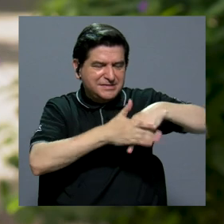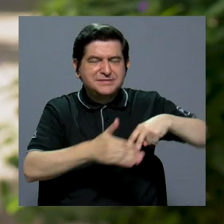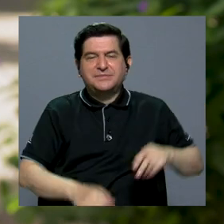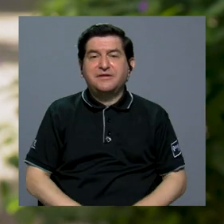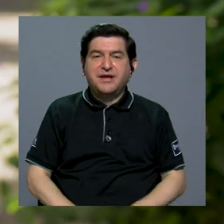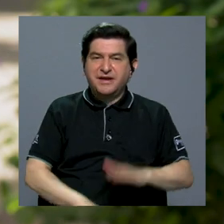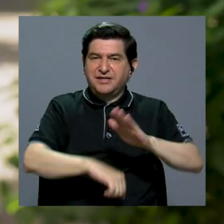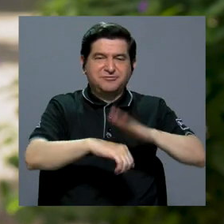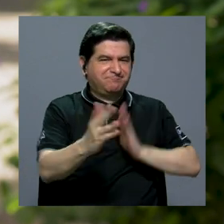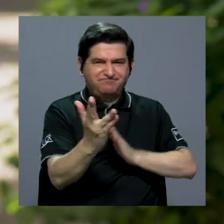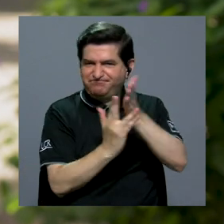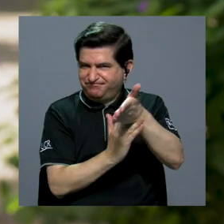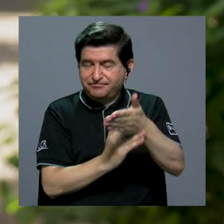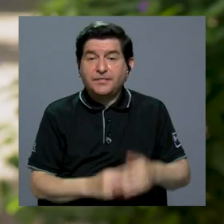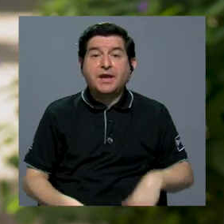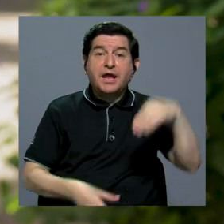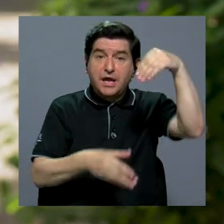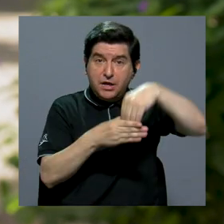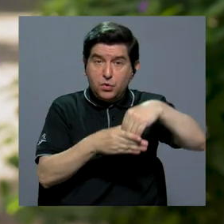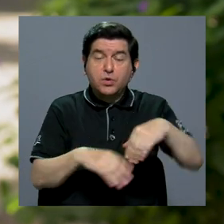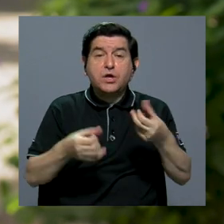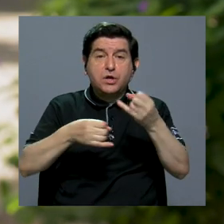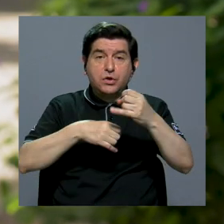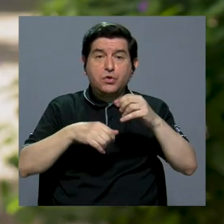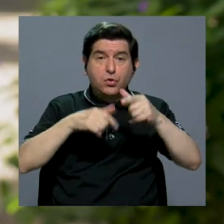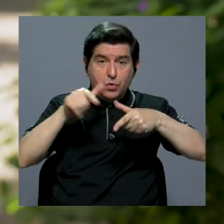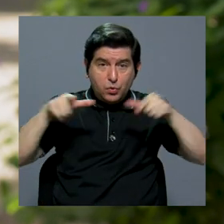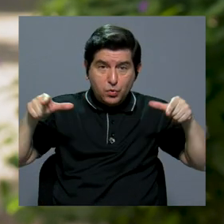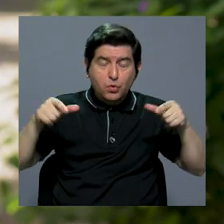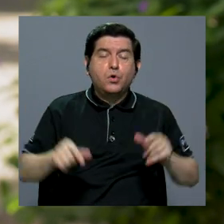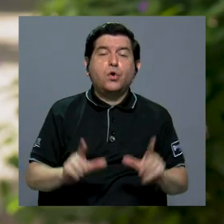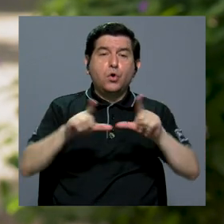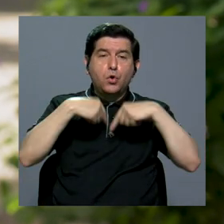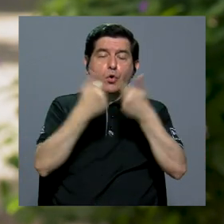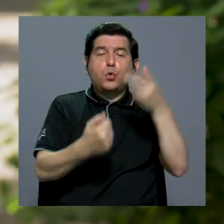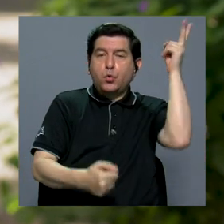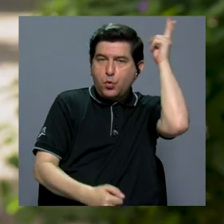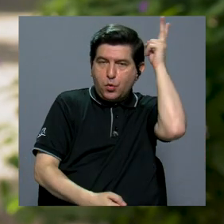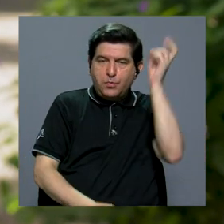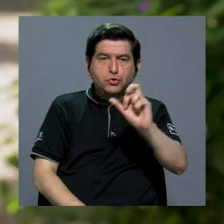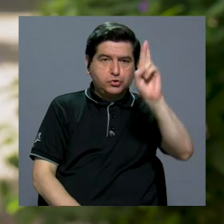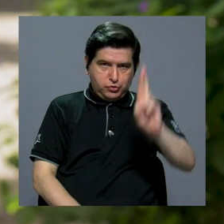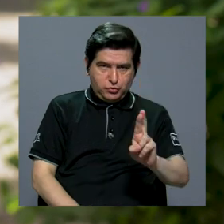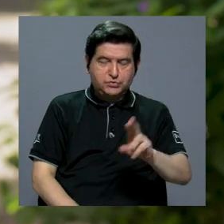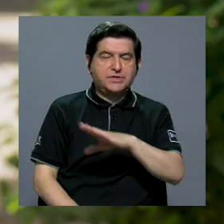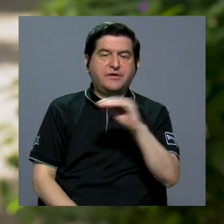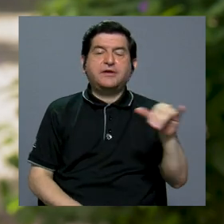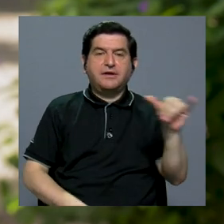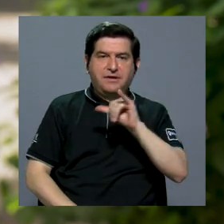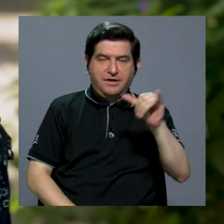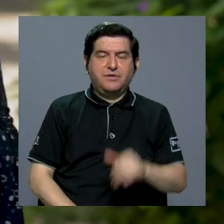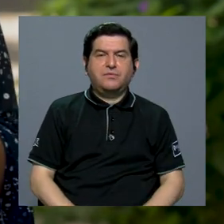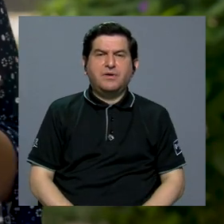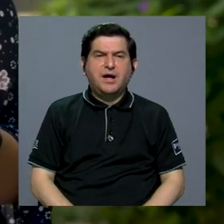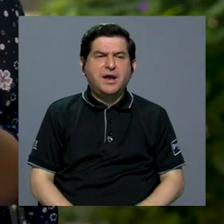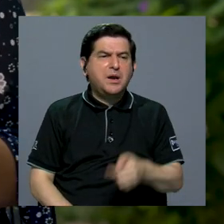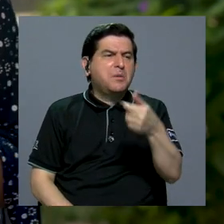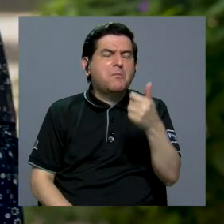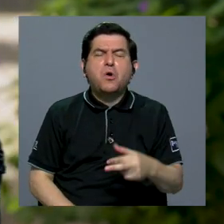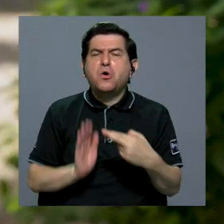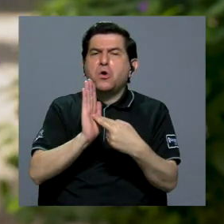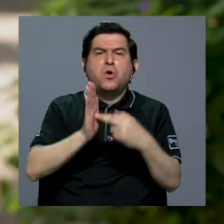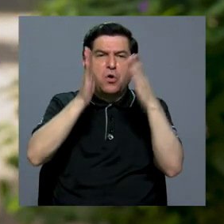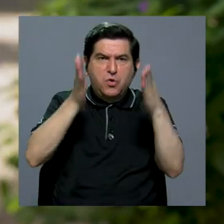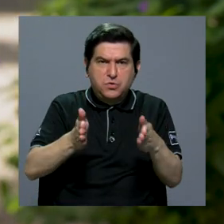que no les permiten el acceso, entre ellas el lenguaje, por ejemplo, en los grupos indígenas de Costa Rica, y también encontramos poca